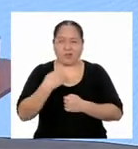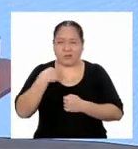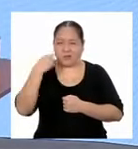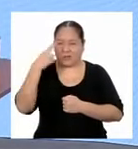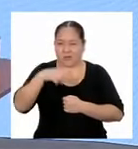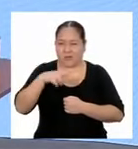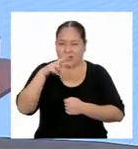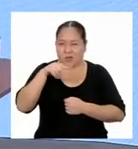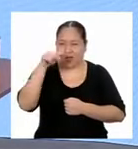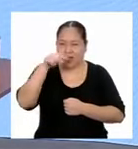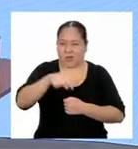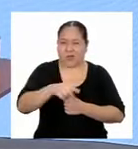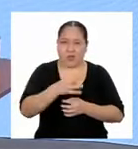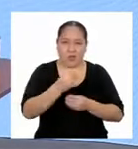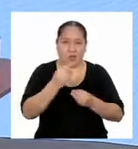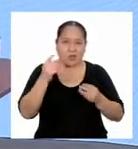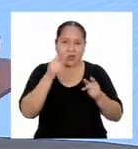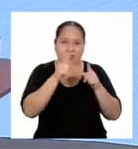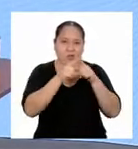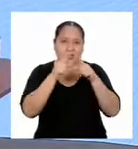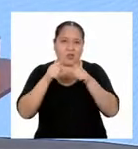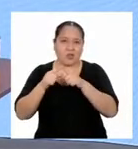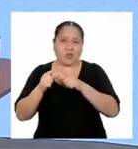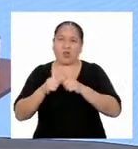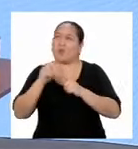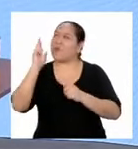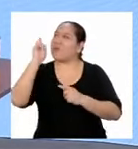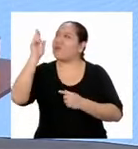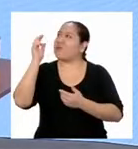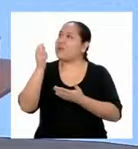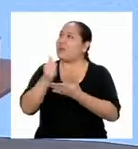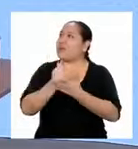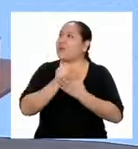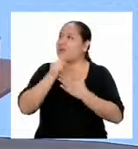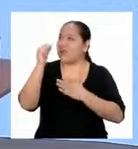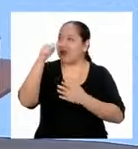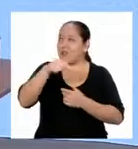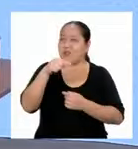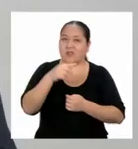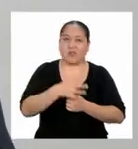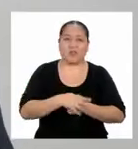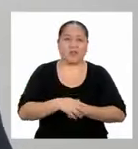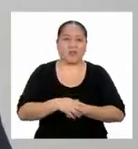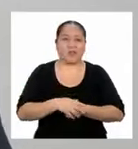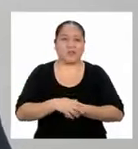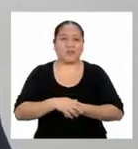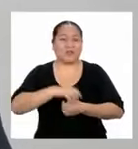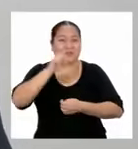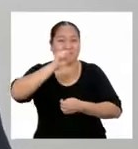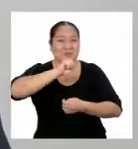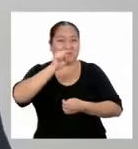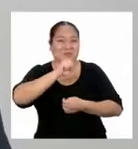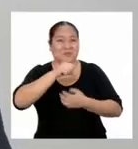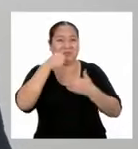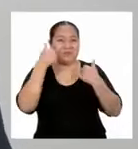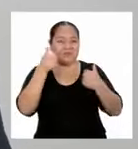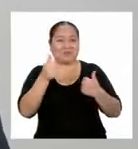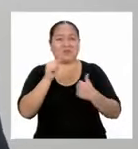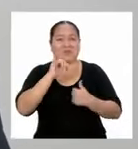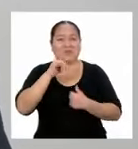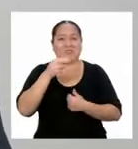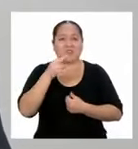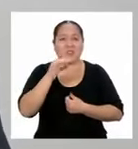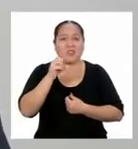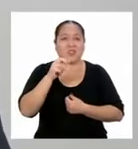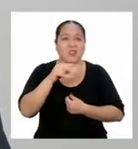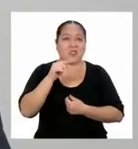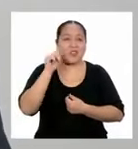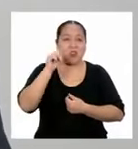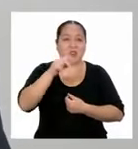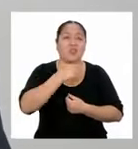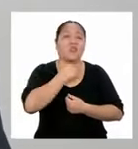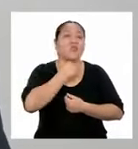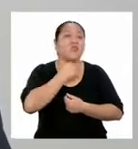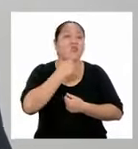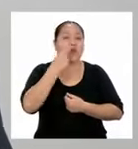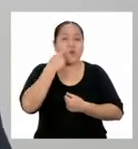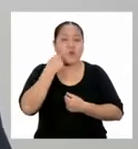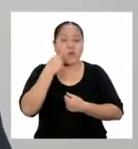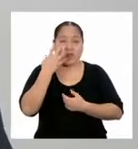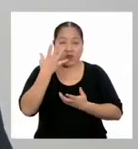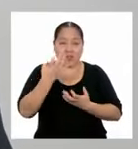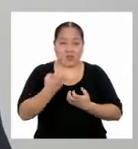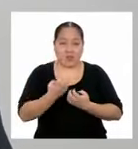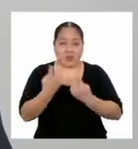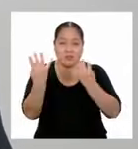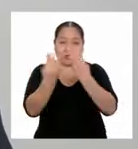veo, aquí hay varios. Profesor, ¿me ayuda también con este temita? Por supuesto, Jonathan. Lo que tu abuelo quiere es